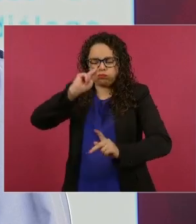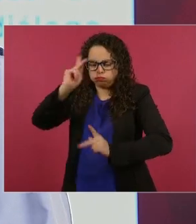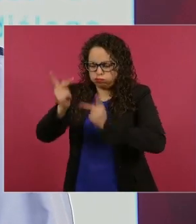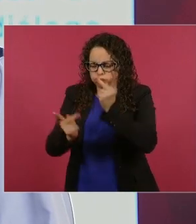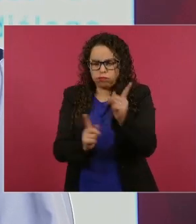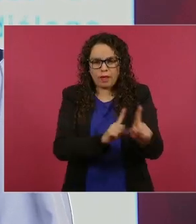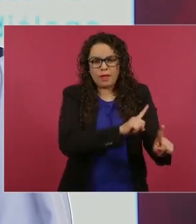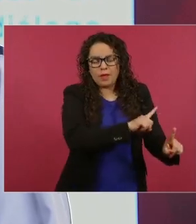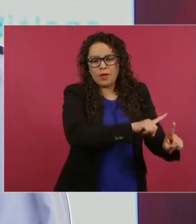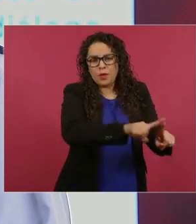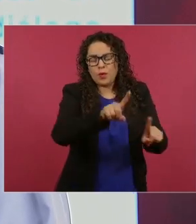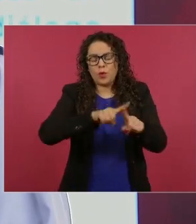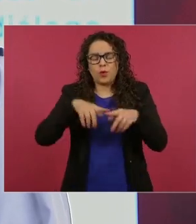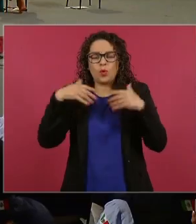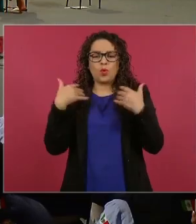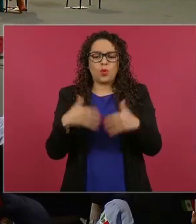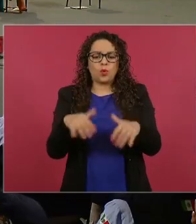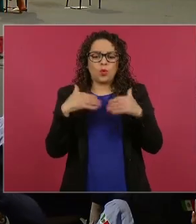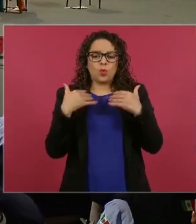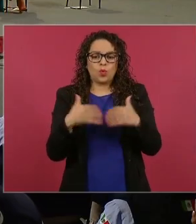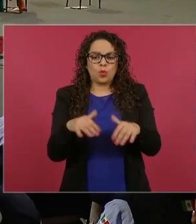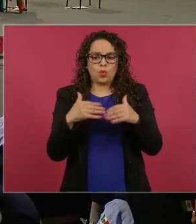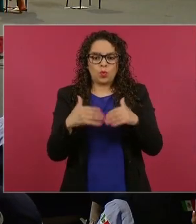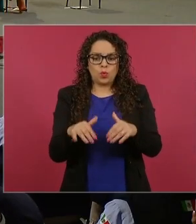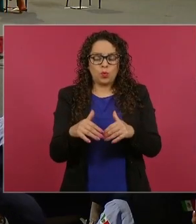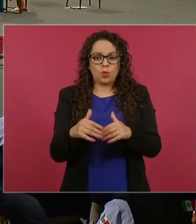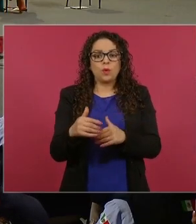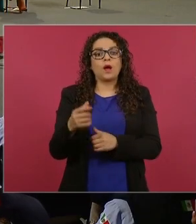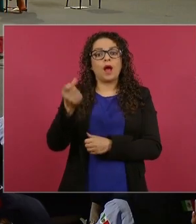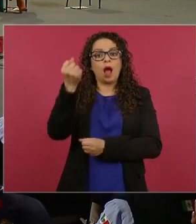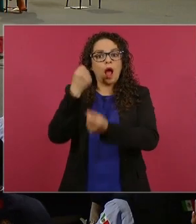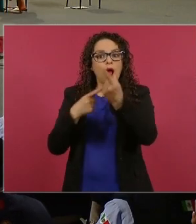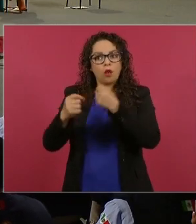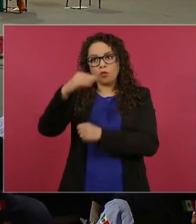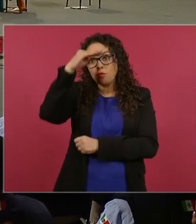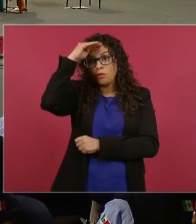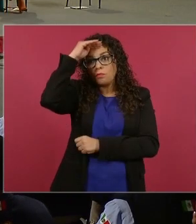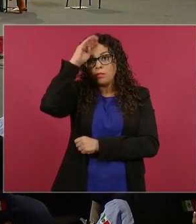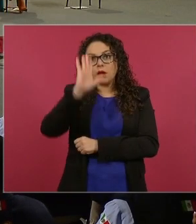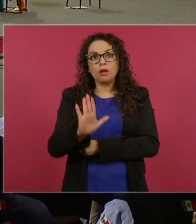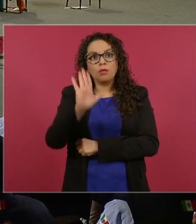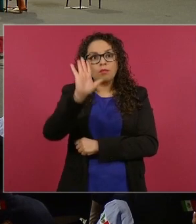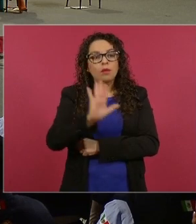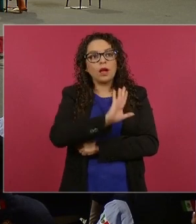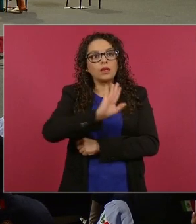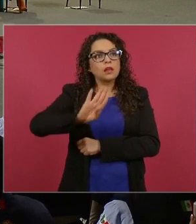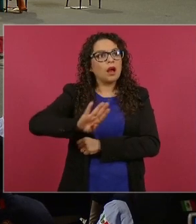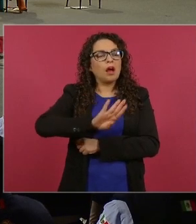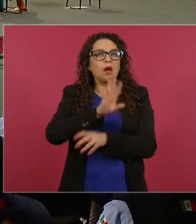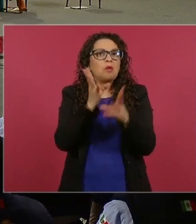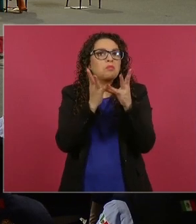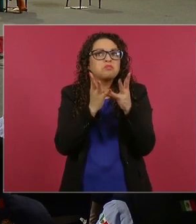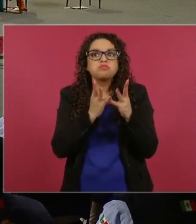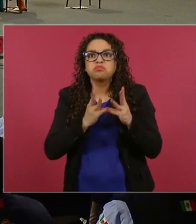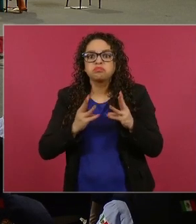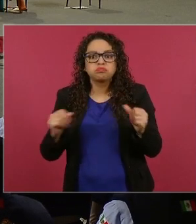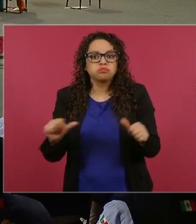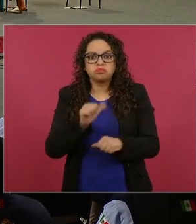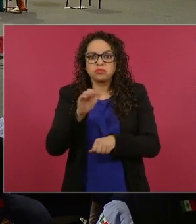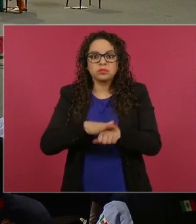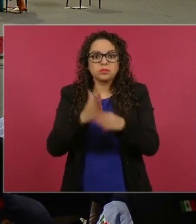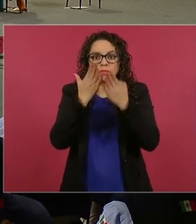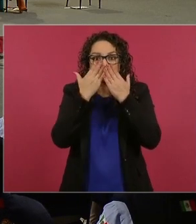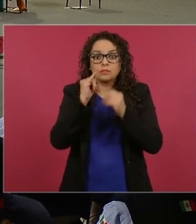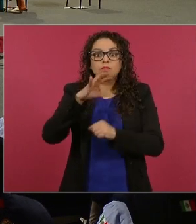Hay algunas referencias de que hay hasta especies que consideramos extintas que vuelan en esos bosques y las comunidades están